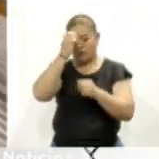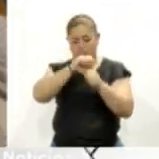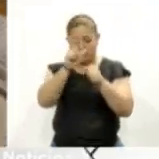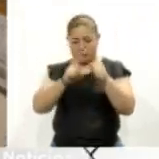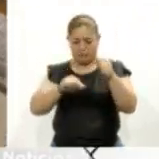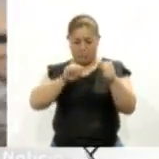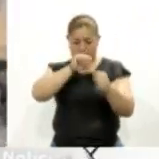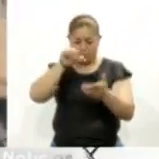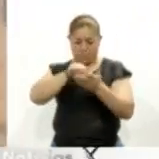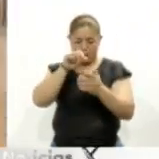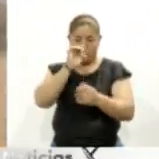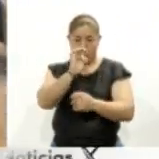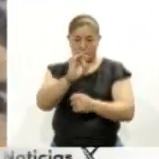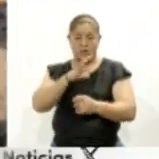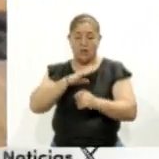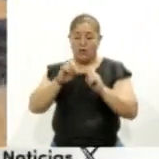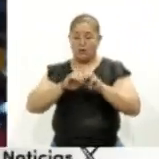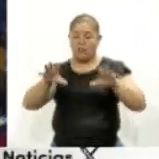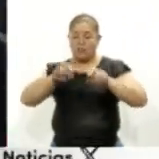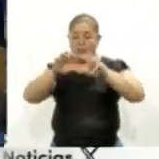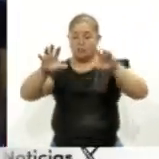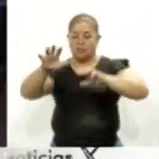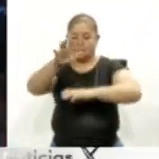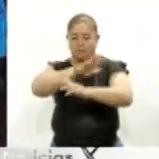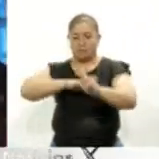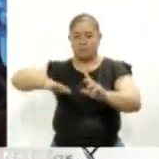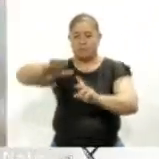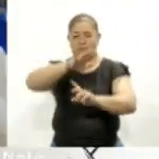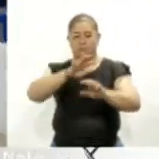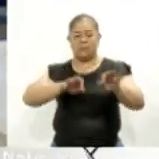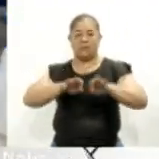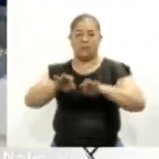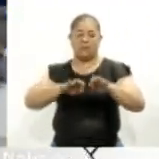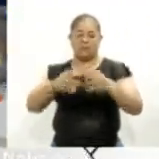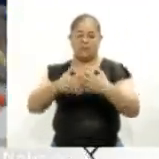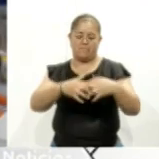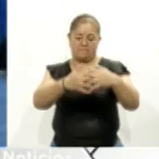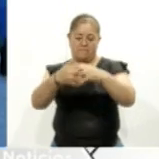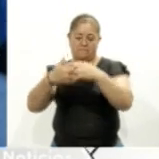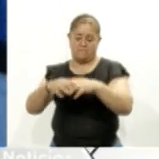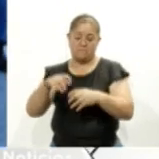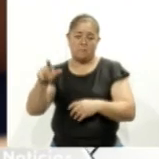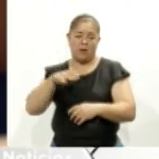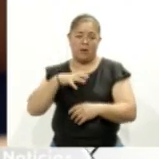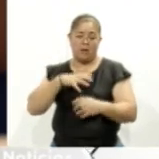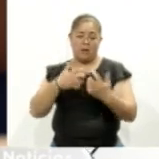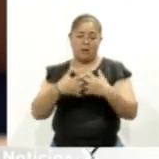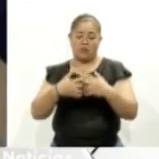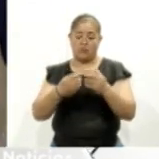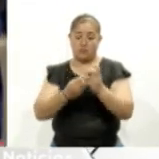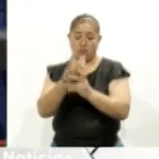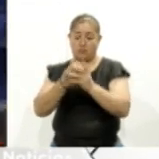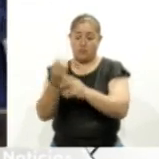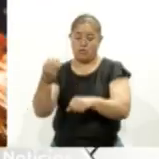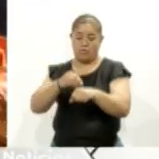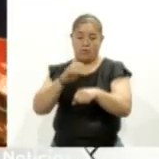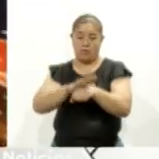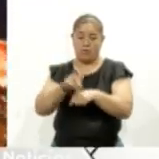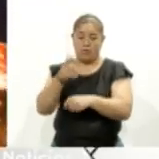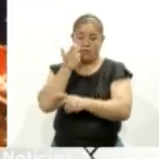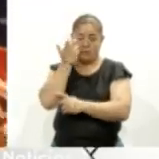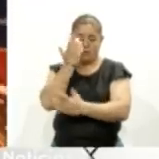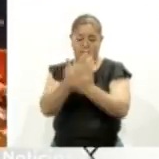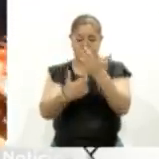empresarial y económico de Tlaxcala, así como la estabilidad laboral que ofrece para la instalación de nuevas industrias al contar con una mano de obra calificada,